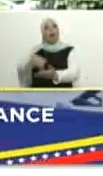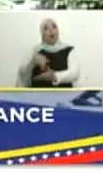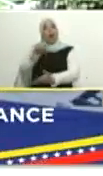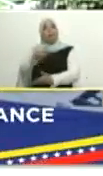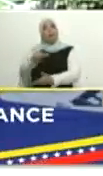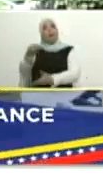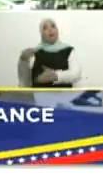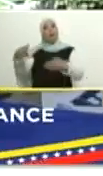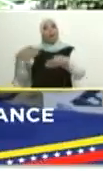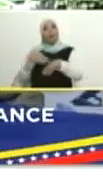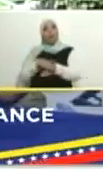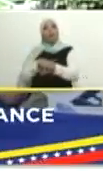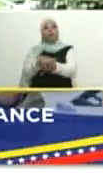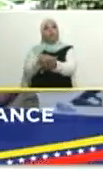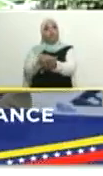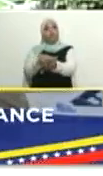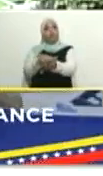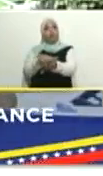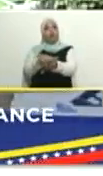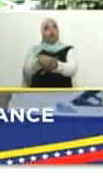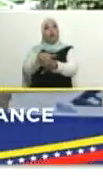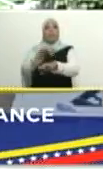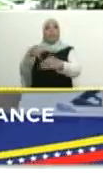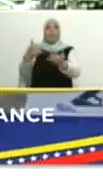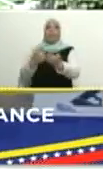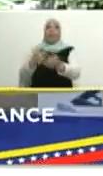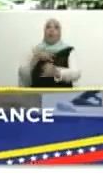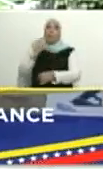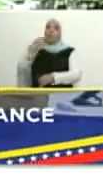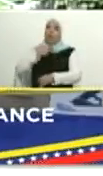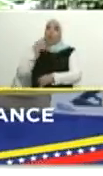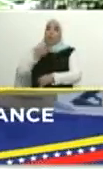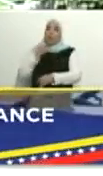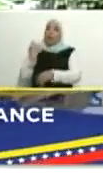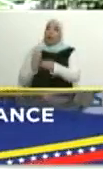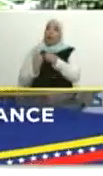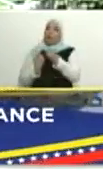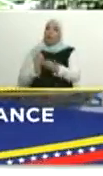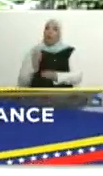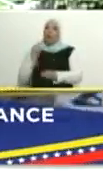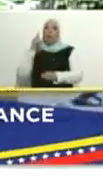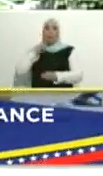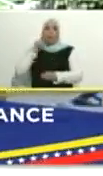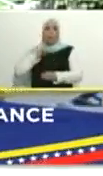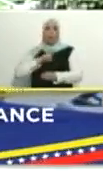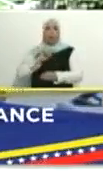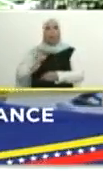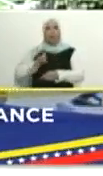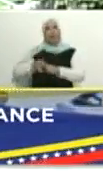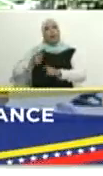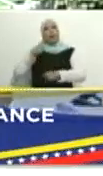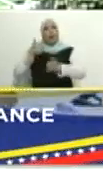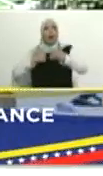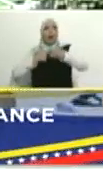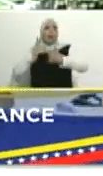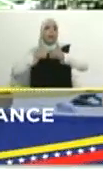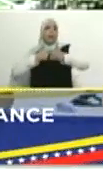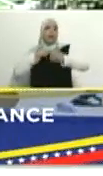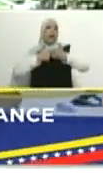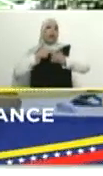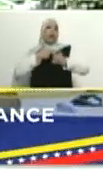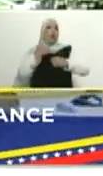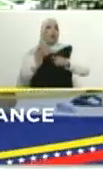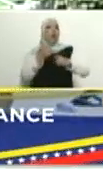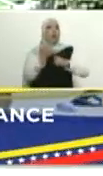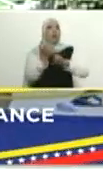permitamos que lleven al terreno de la politiquería de algunos candidatuchos, la verdad